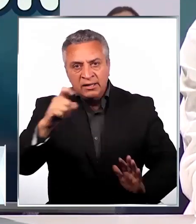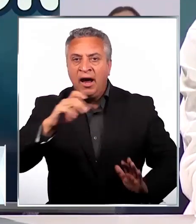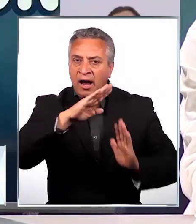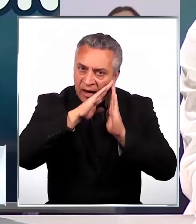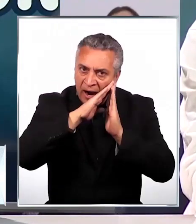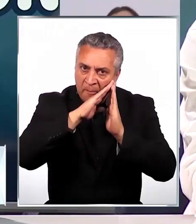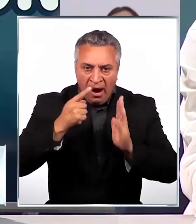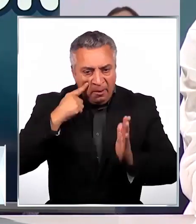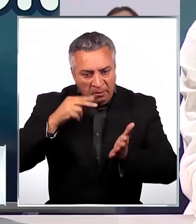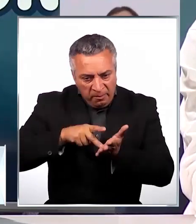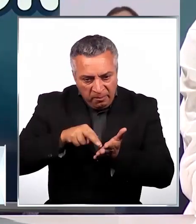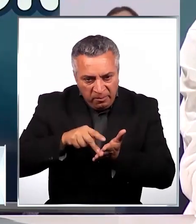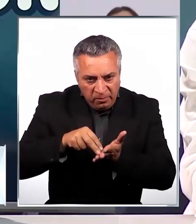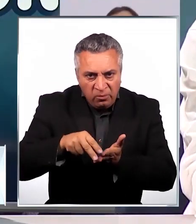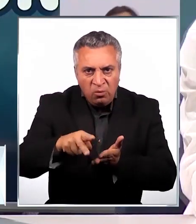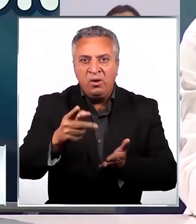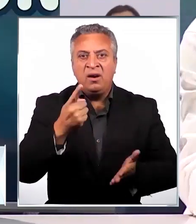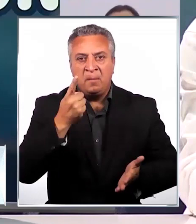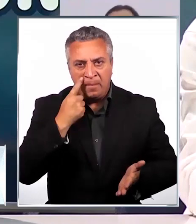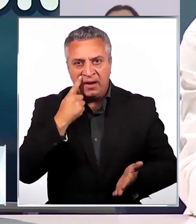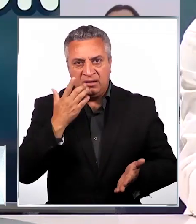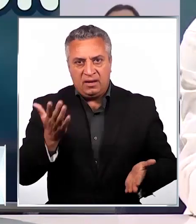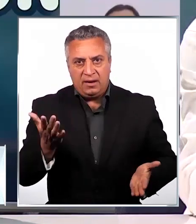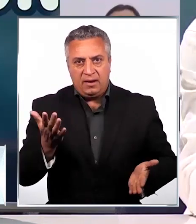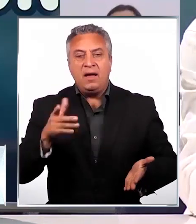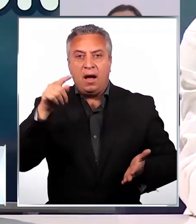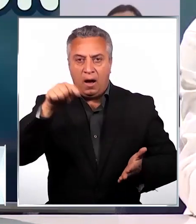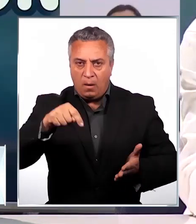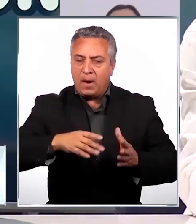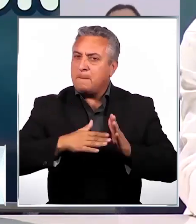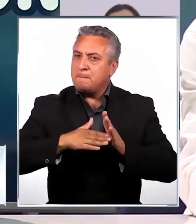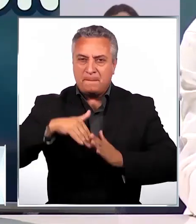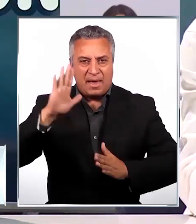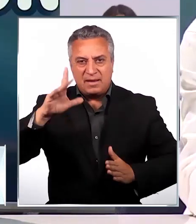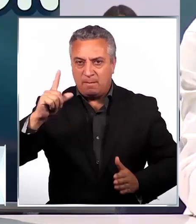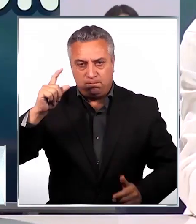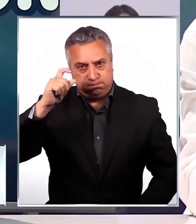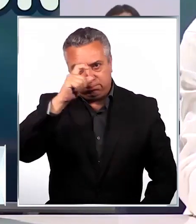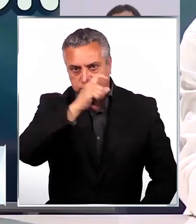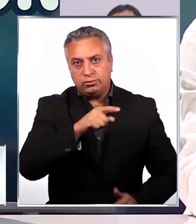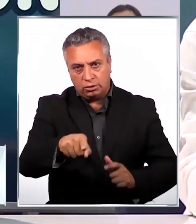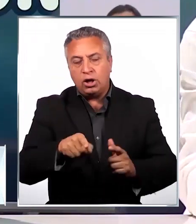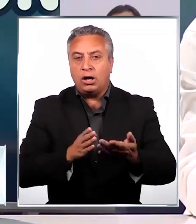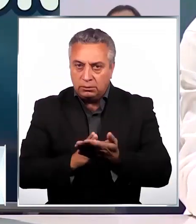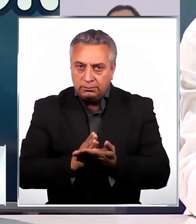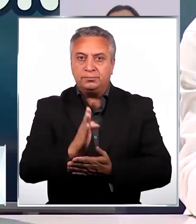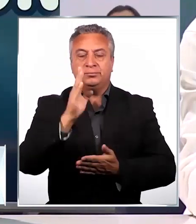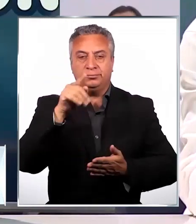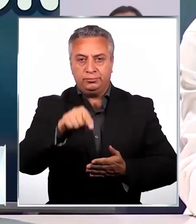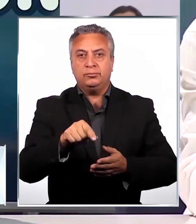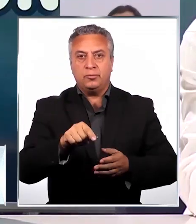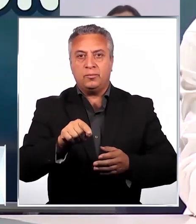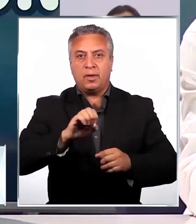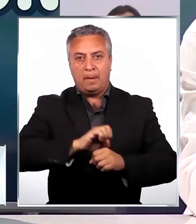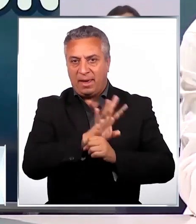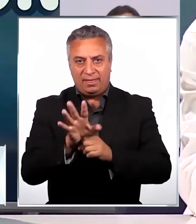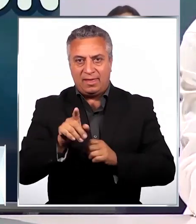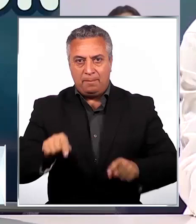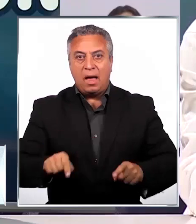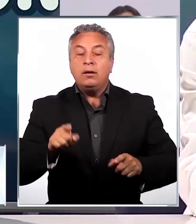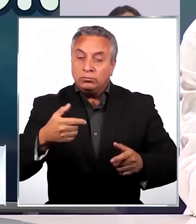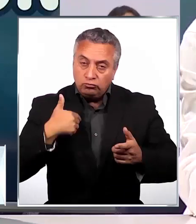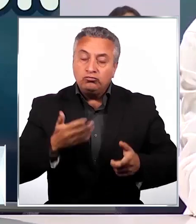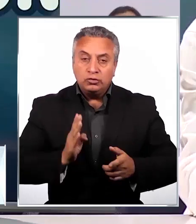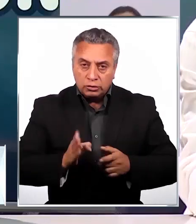camas en el curso de los próximos días. Es el momento más complejo que nos ha tocado vivir desde el inicio de la pandemia. Sin